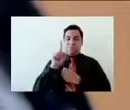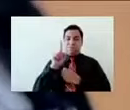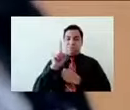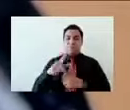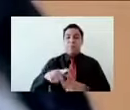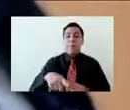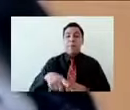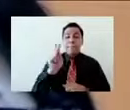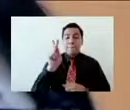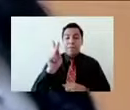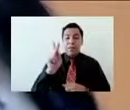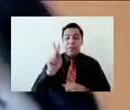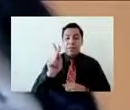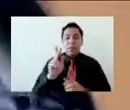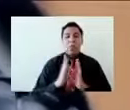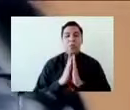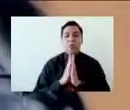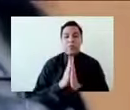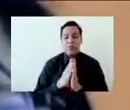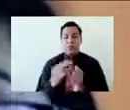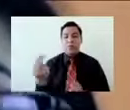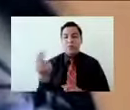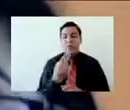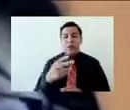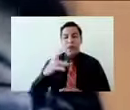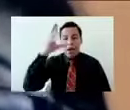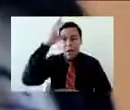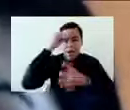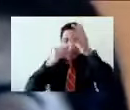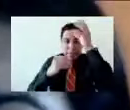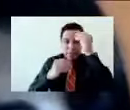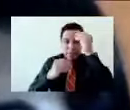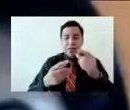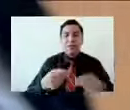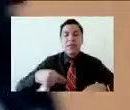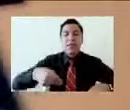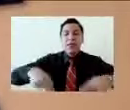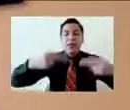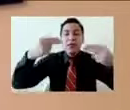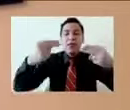no hay que olvidar que somos interdependientes y que hay que aprender a negociar con la autedad también.